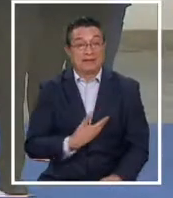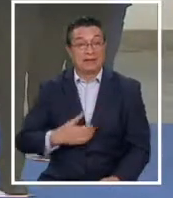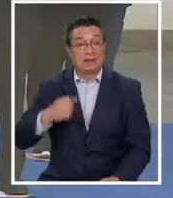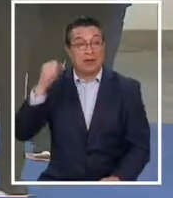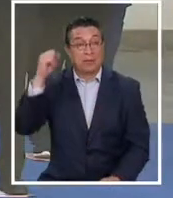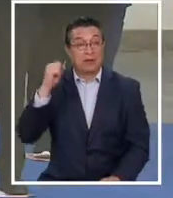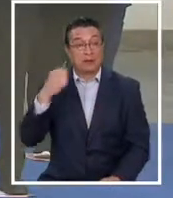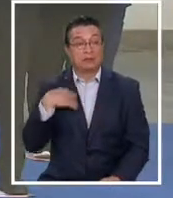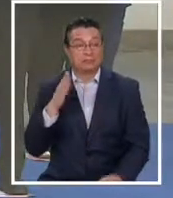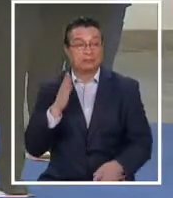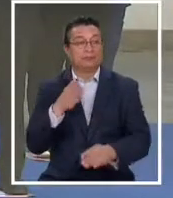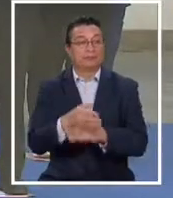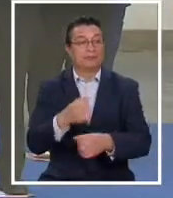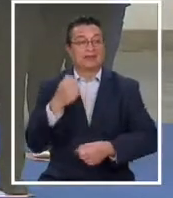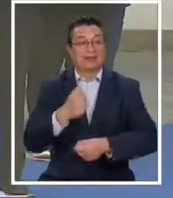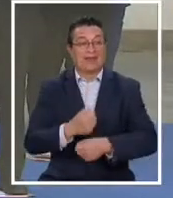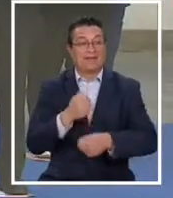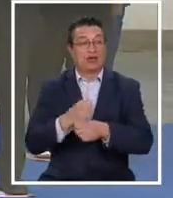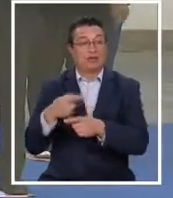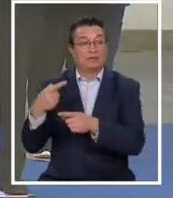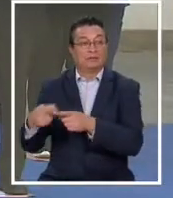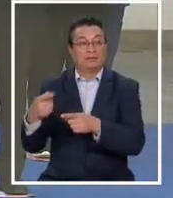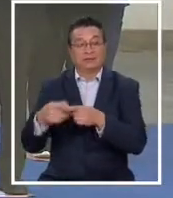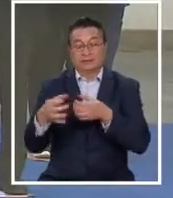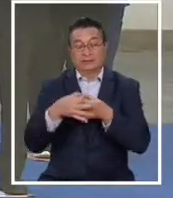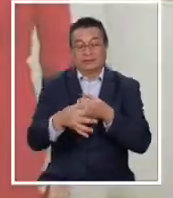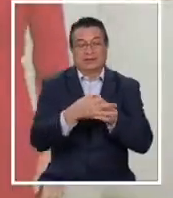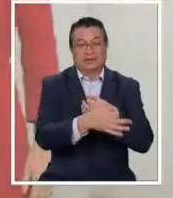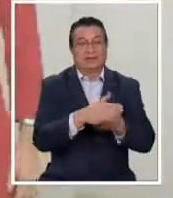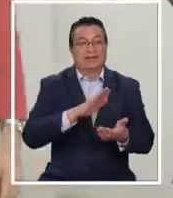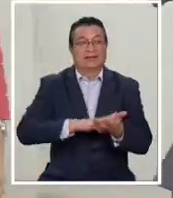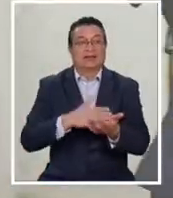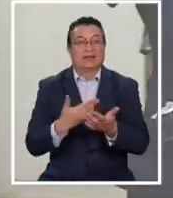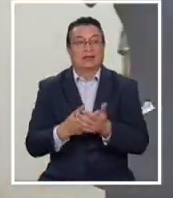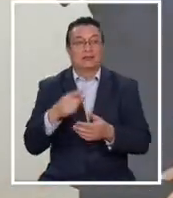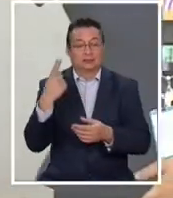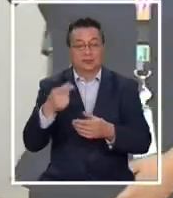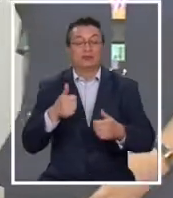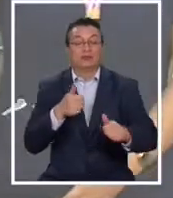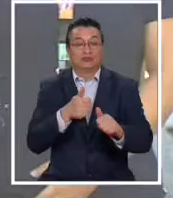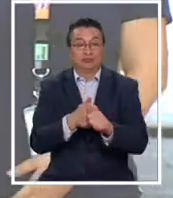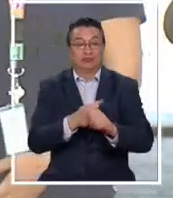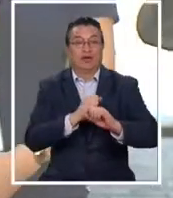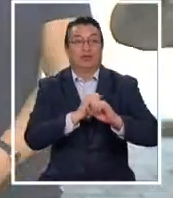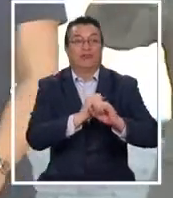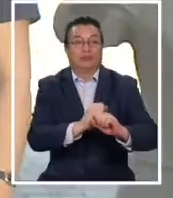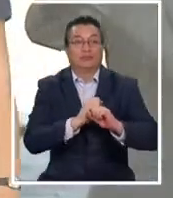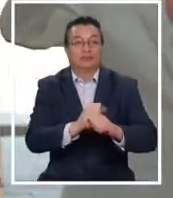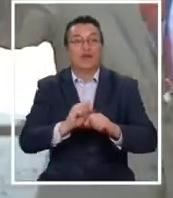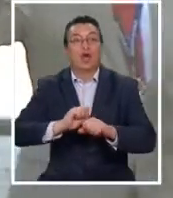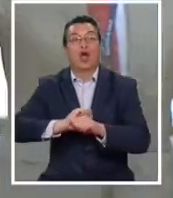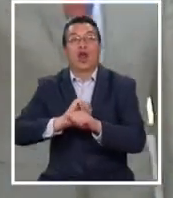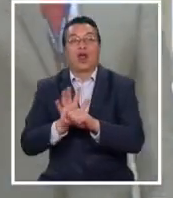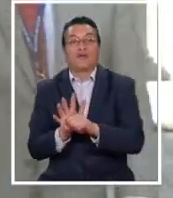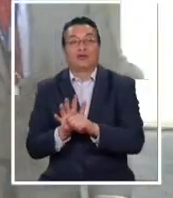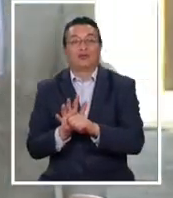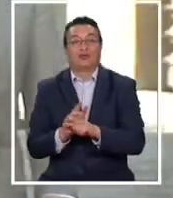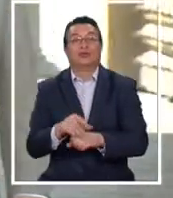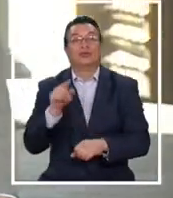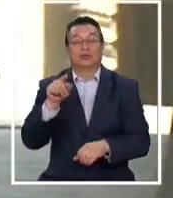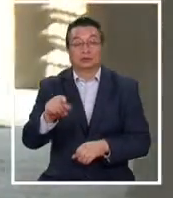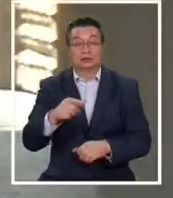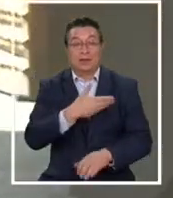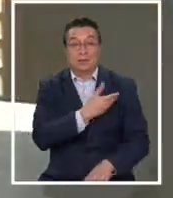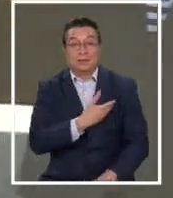Piñera se reunió con trabajadores de diversas áreas de la salud en la primera línea de ataque en la contención del coronavirus. El